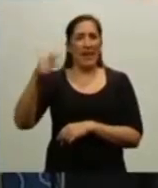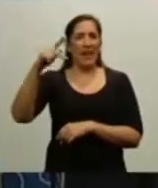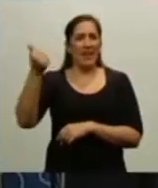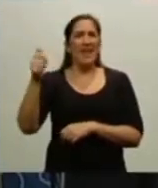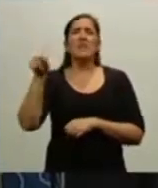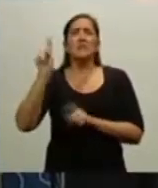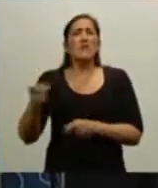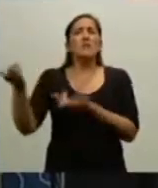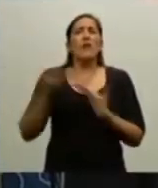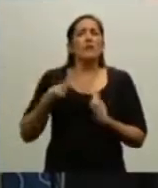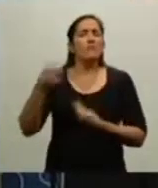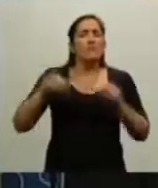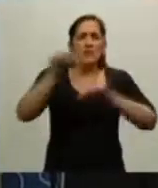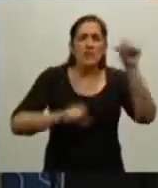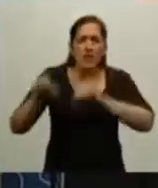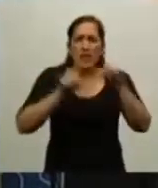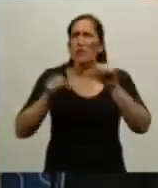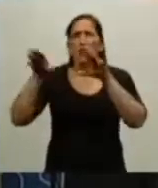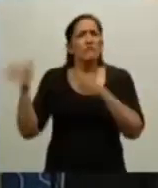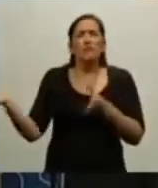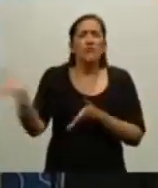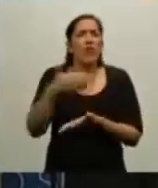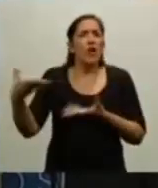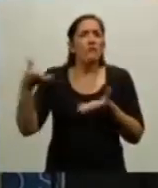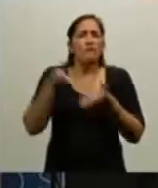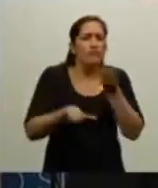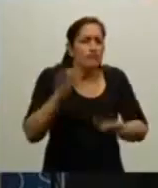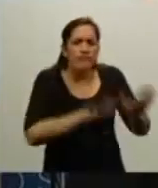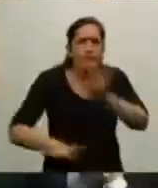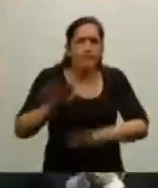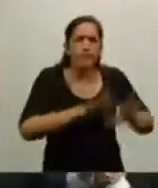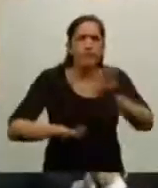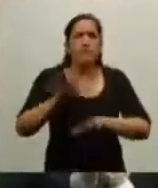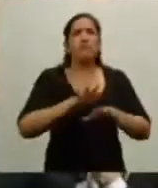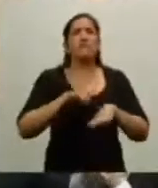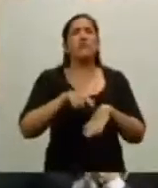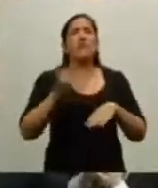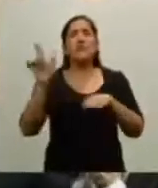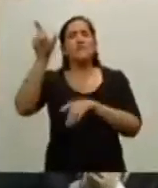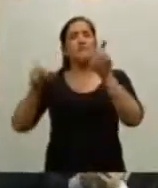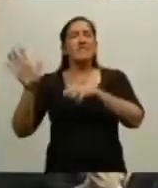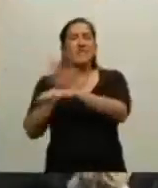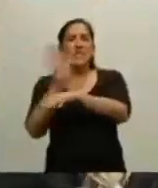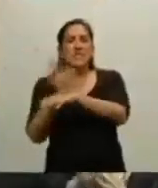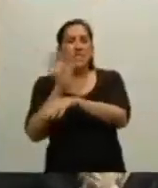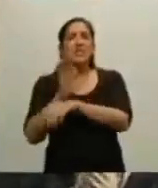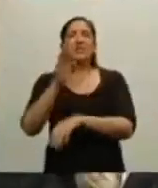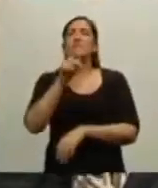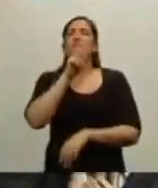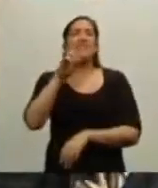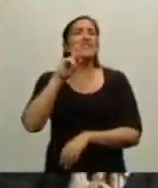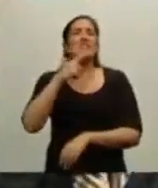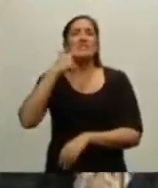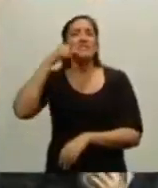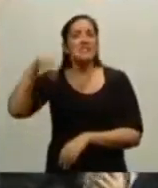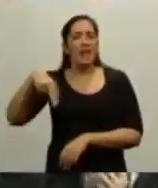científicos que han colaborado en este desarrollo, de los cineastas como Tristán Bauer también,